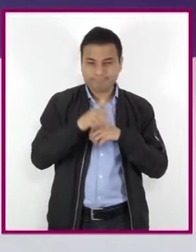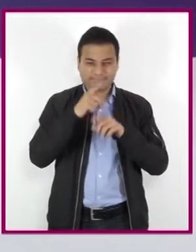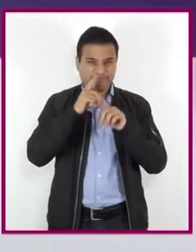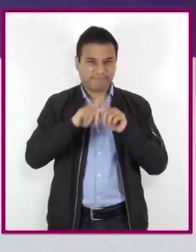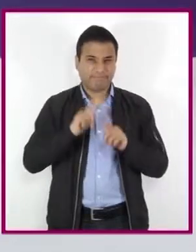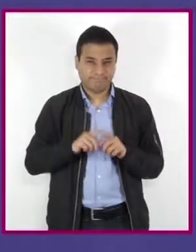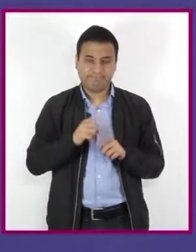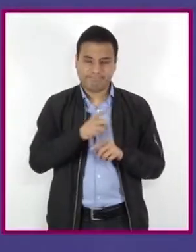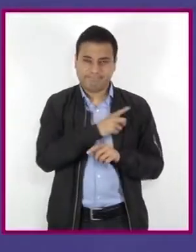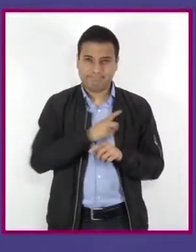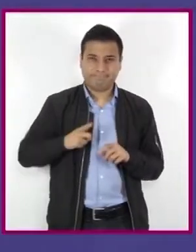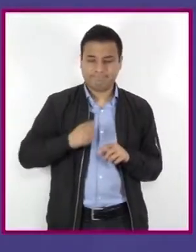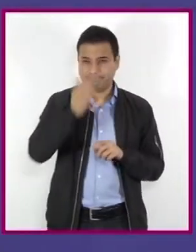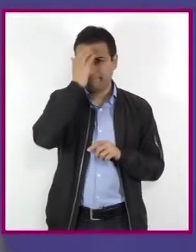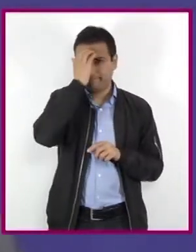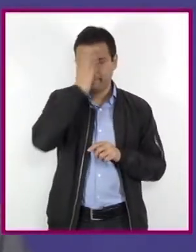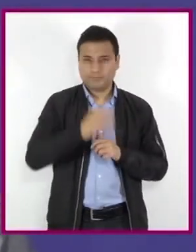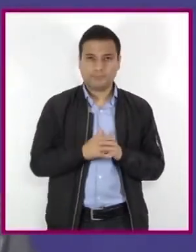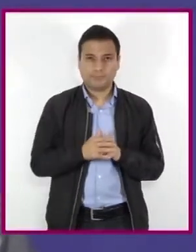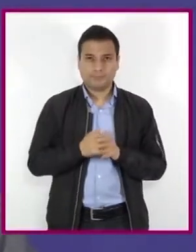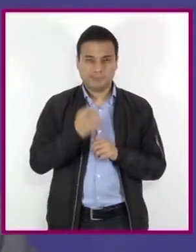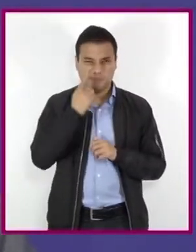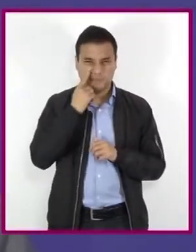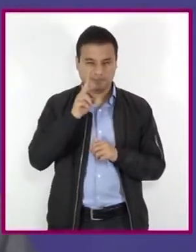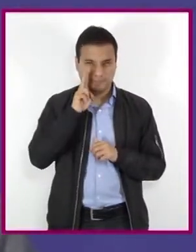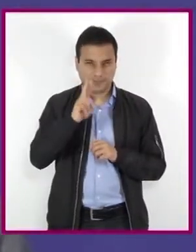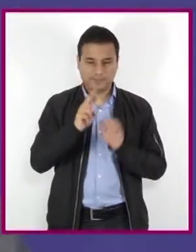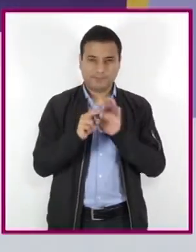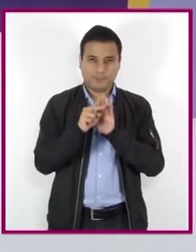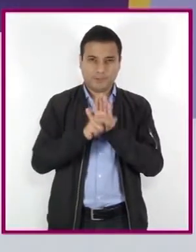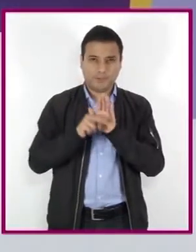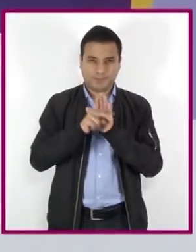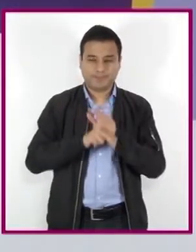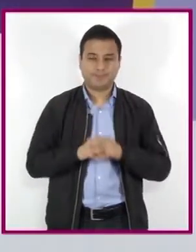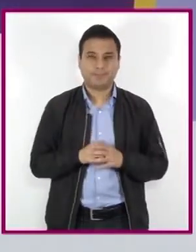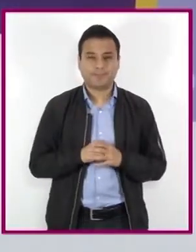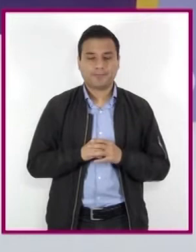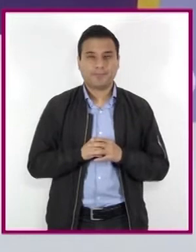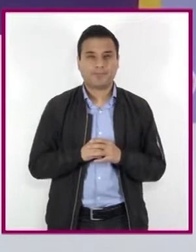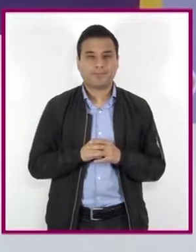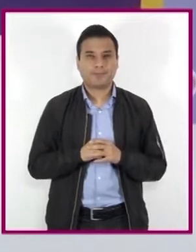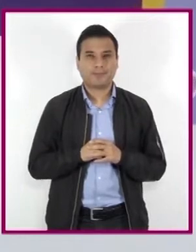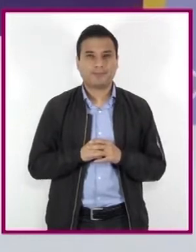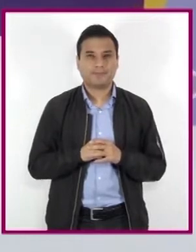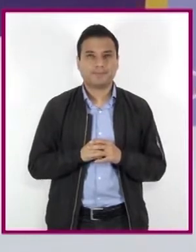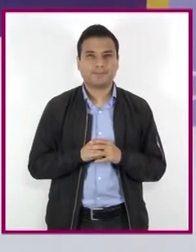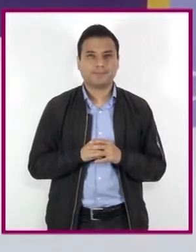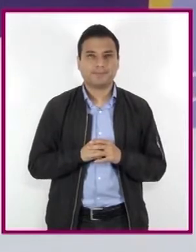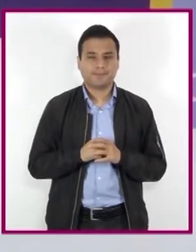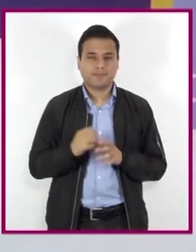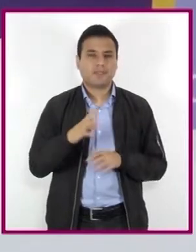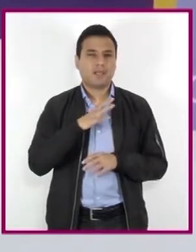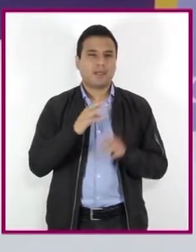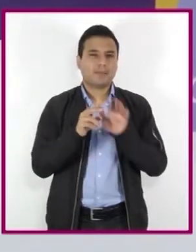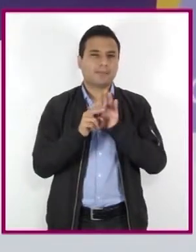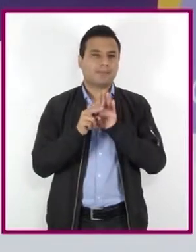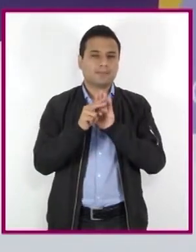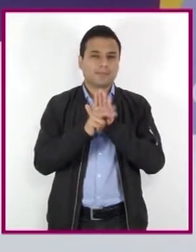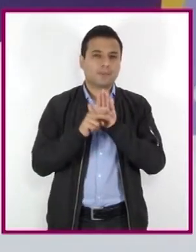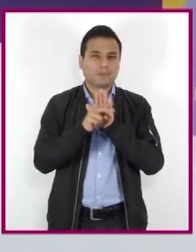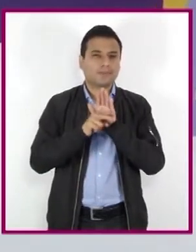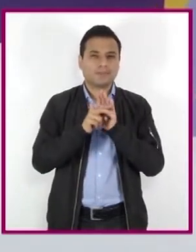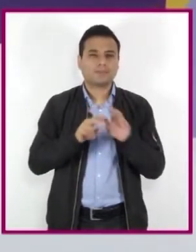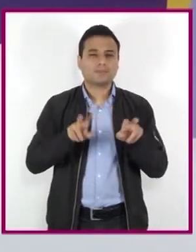este consumo. Observen con atención el siguiente vídeo. Especialmente el fragmento donde aparece la estructura